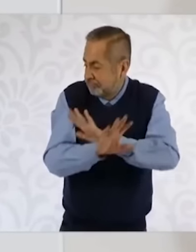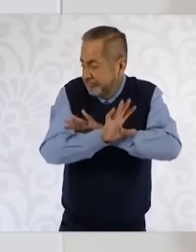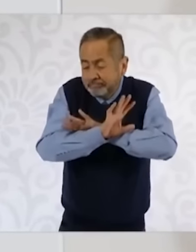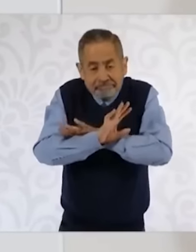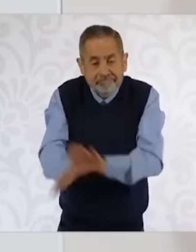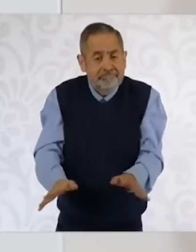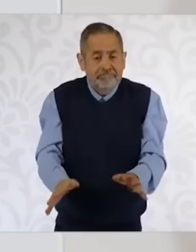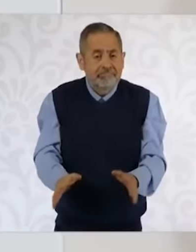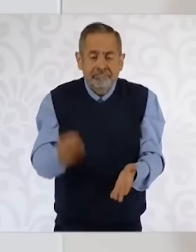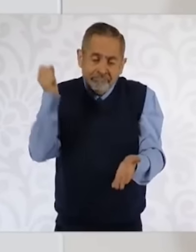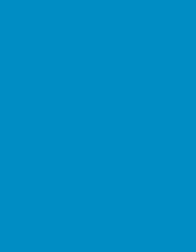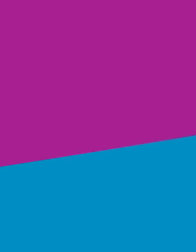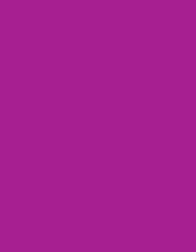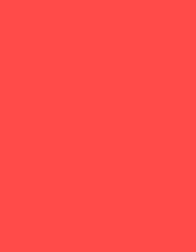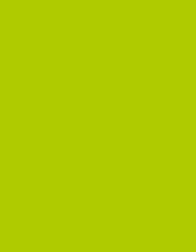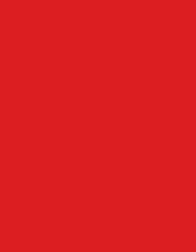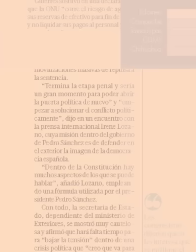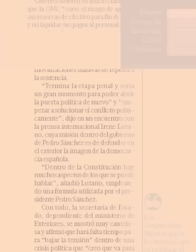y la independencia judicial.